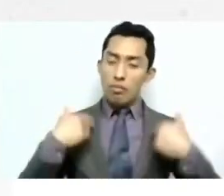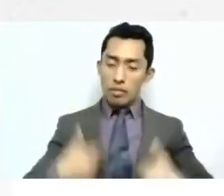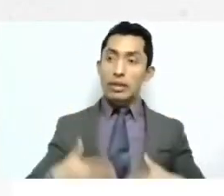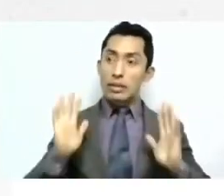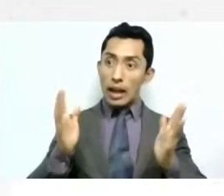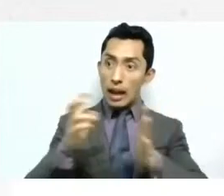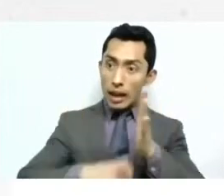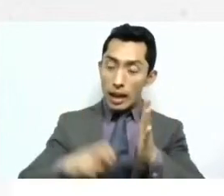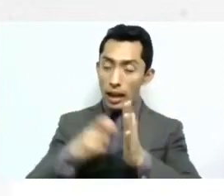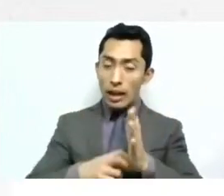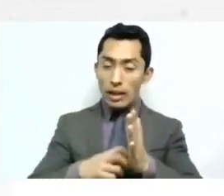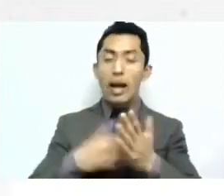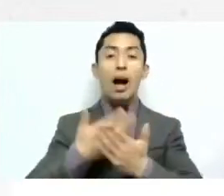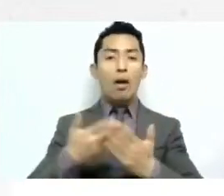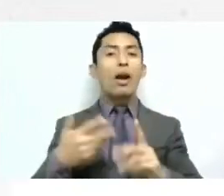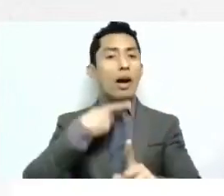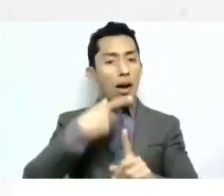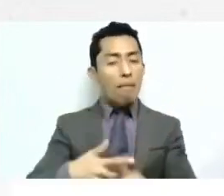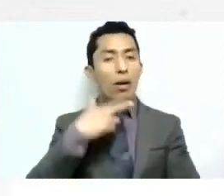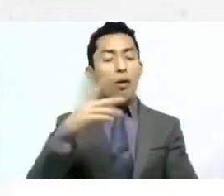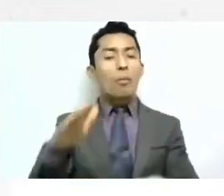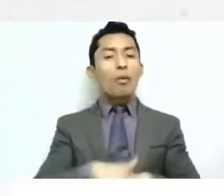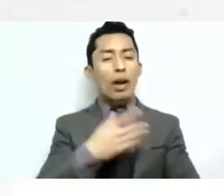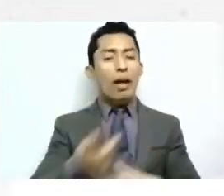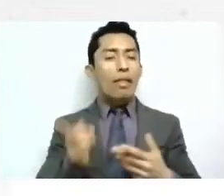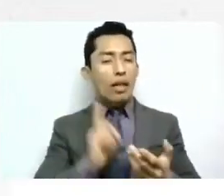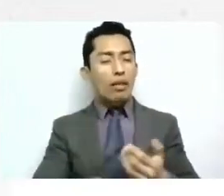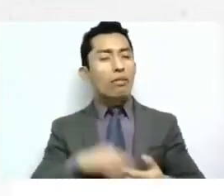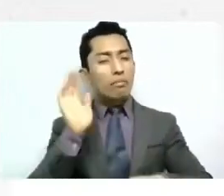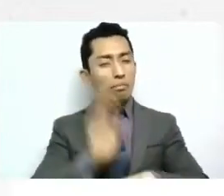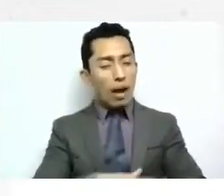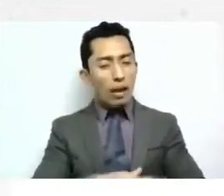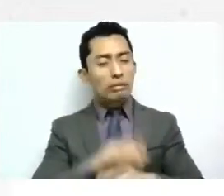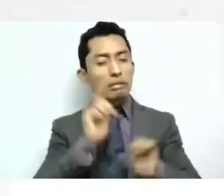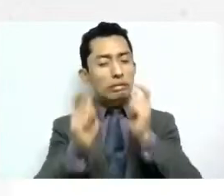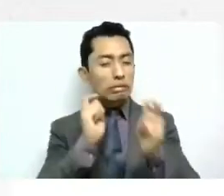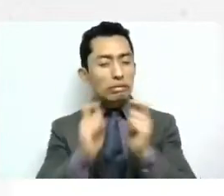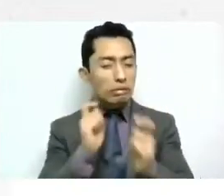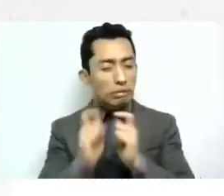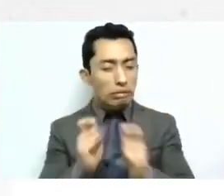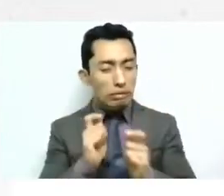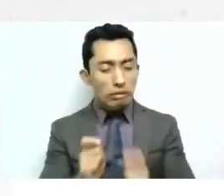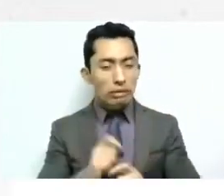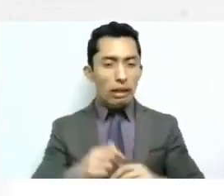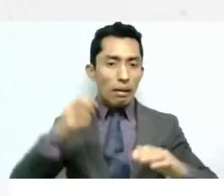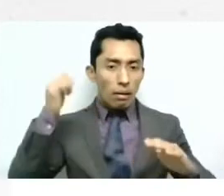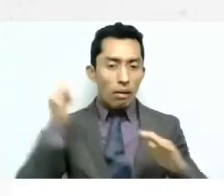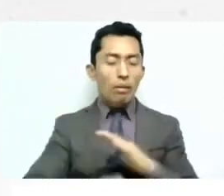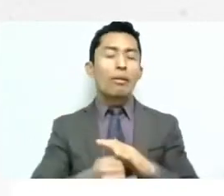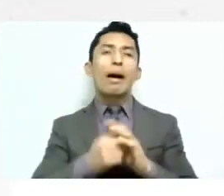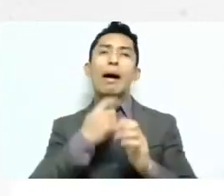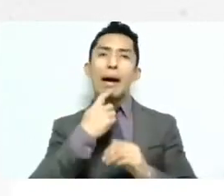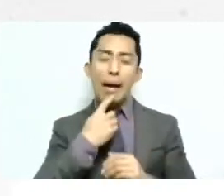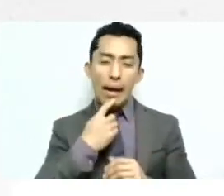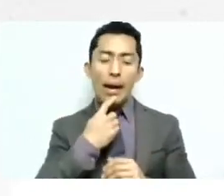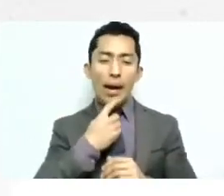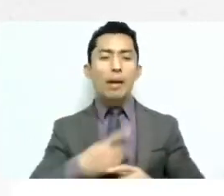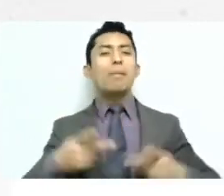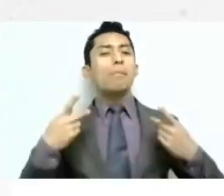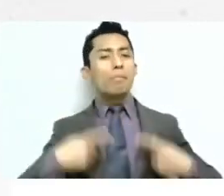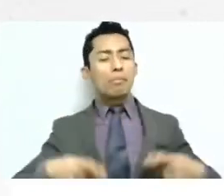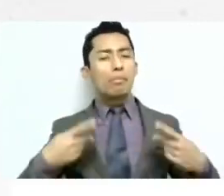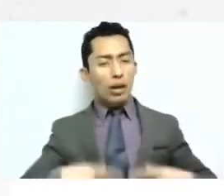expandirnos y hacer una mayor interpretación fijarnos en la persona